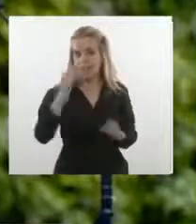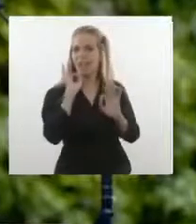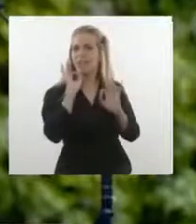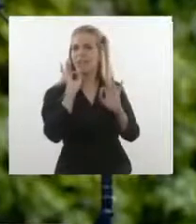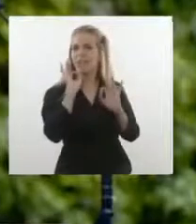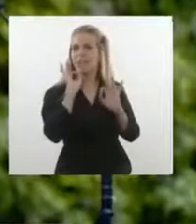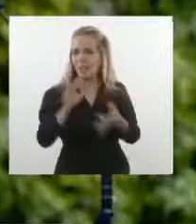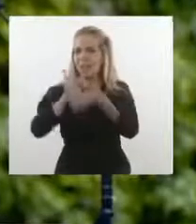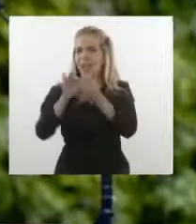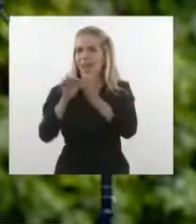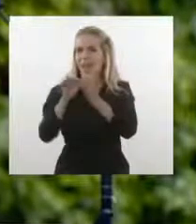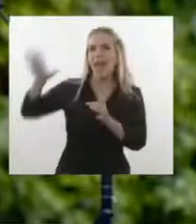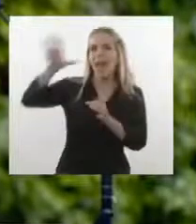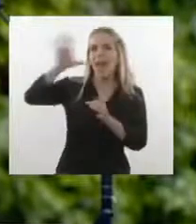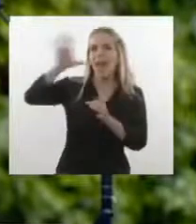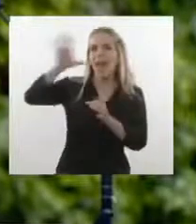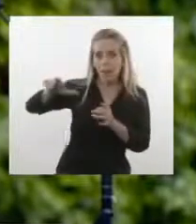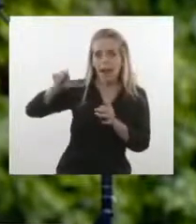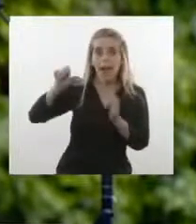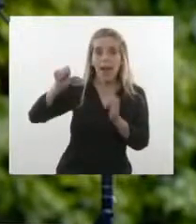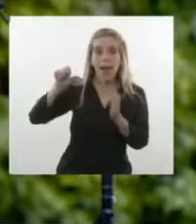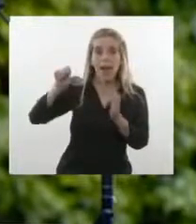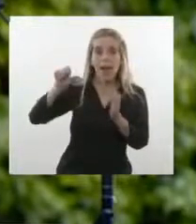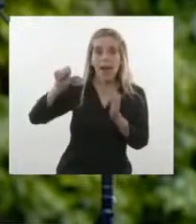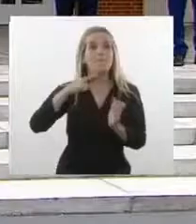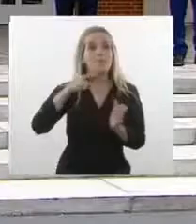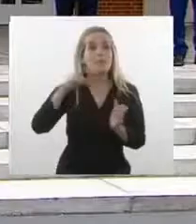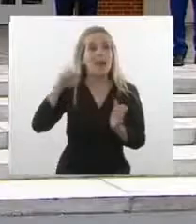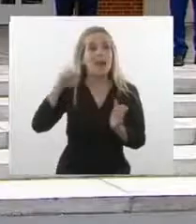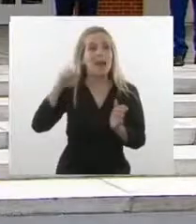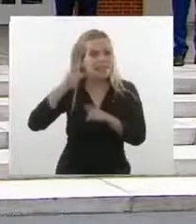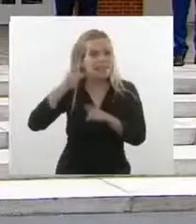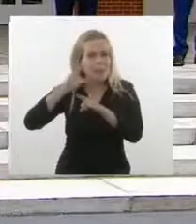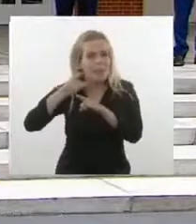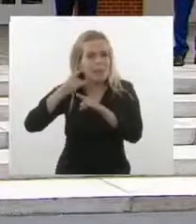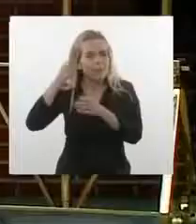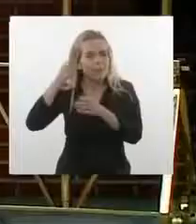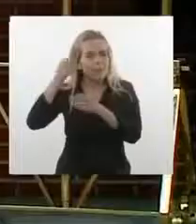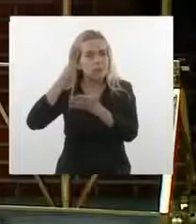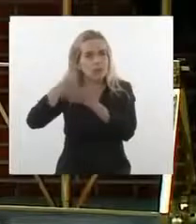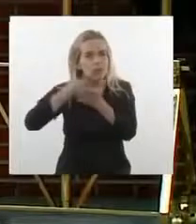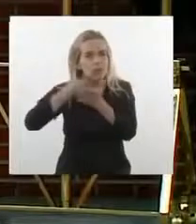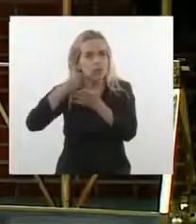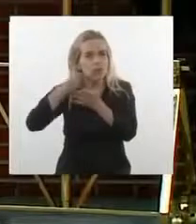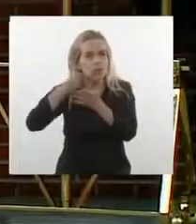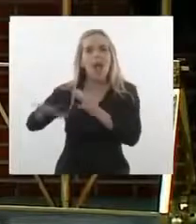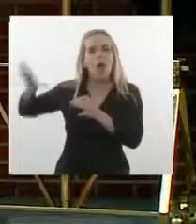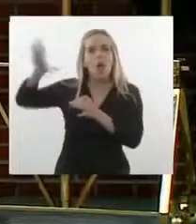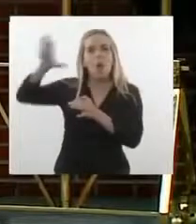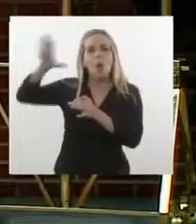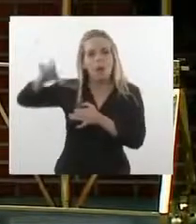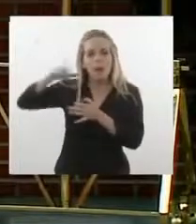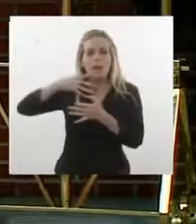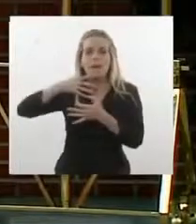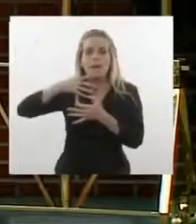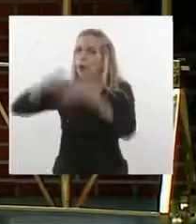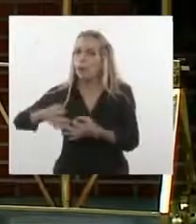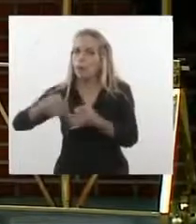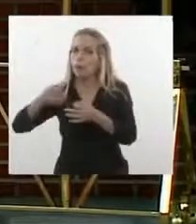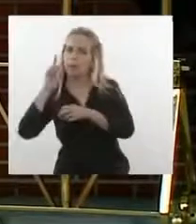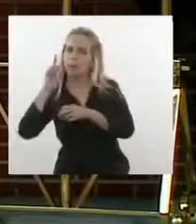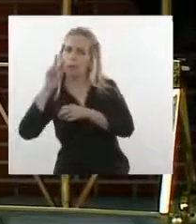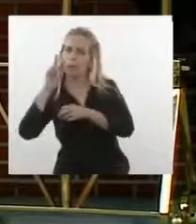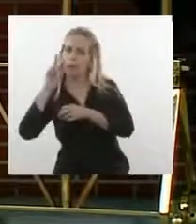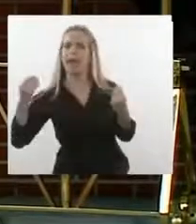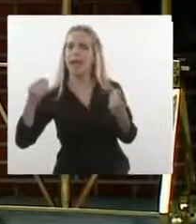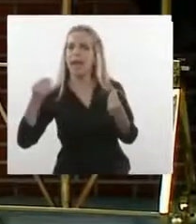europeo, España siempre ha abogado porque Europa mire con mayor contundencia, con mayor compromiso a las posibilidades y